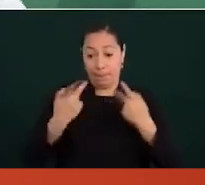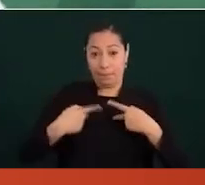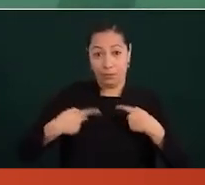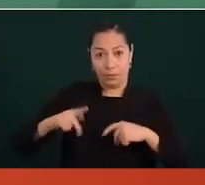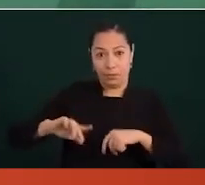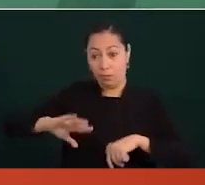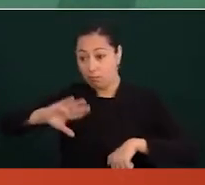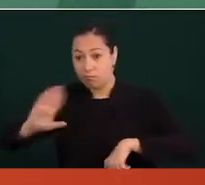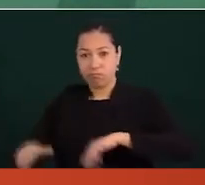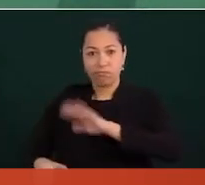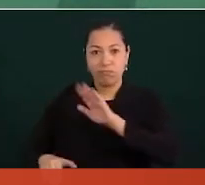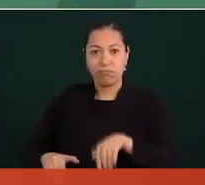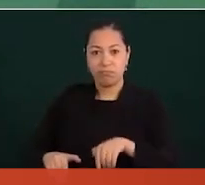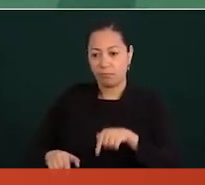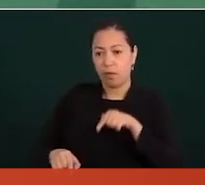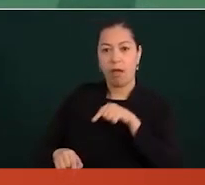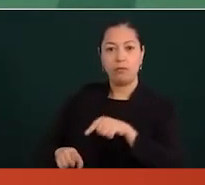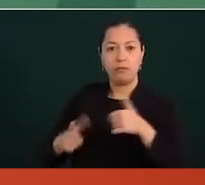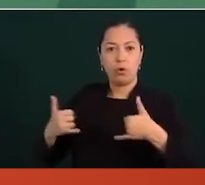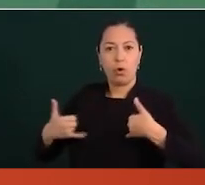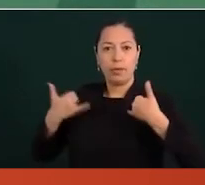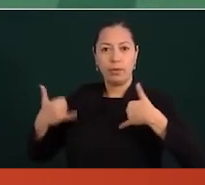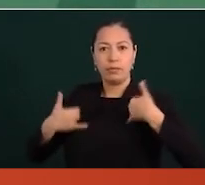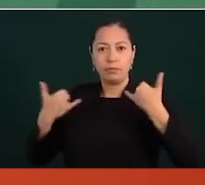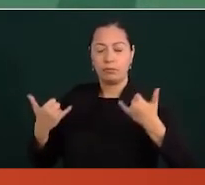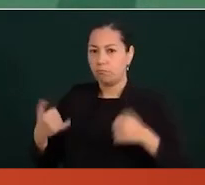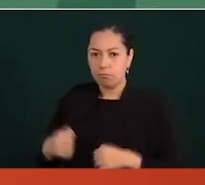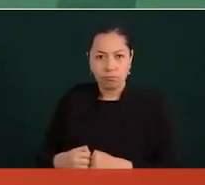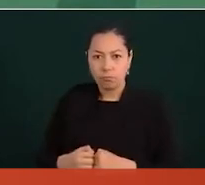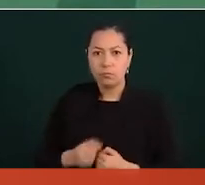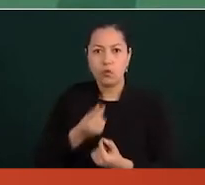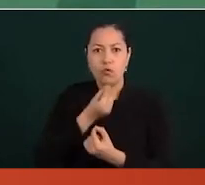jóvenes, niños